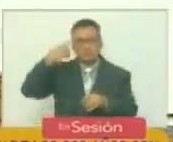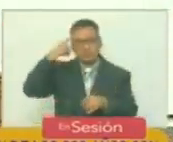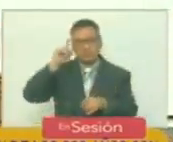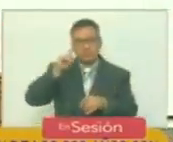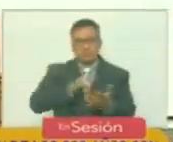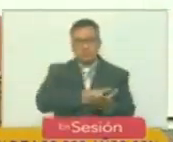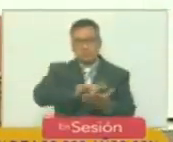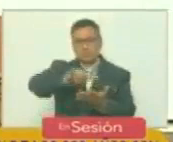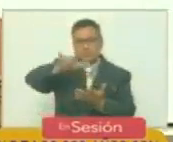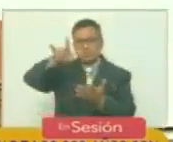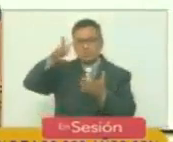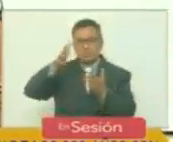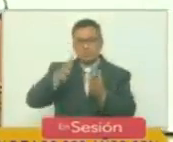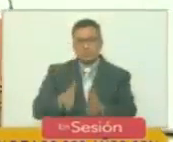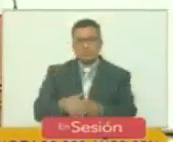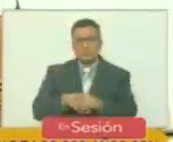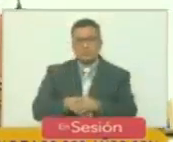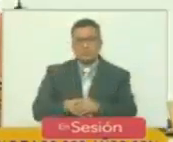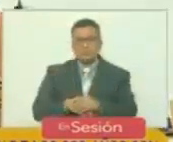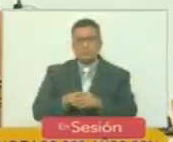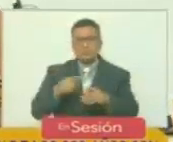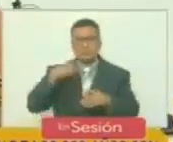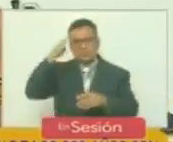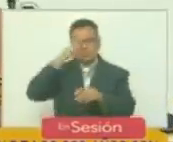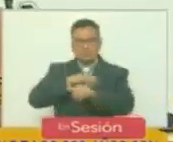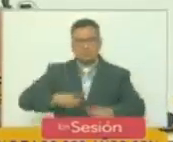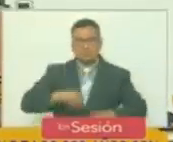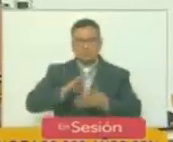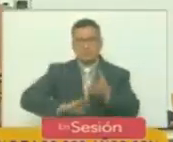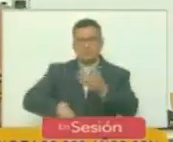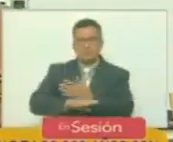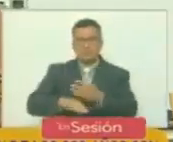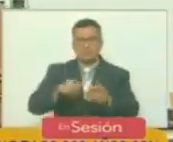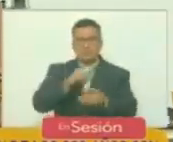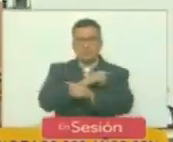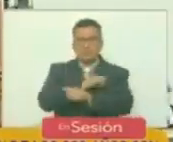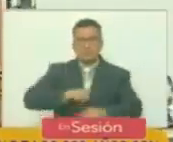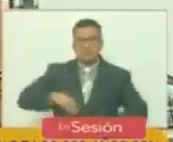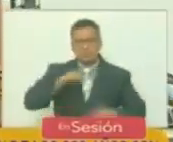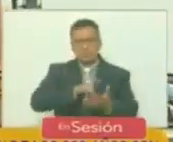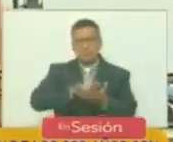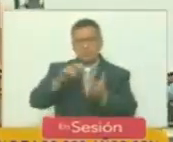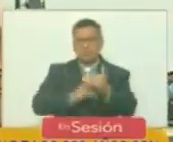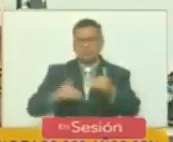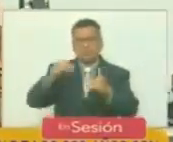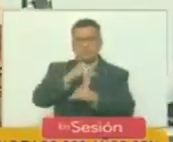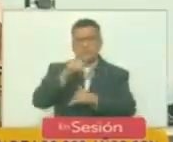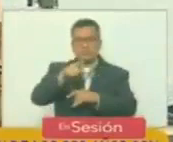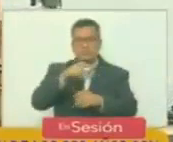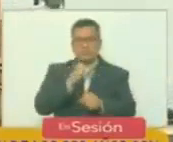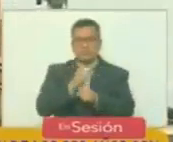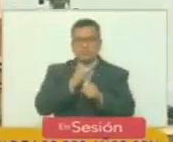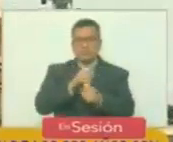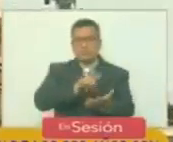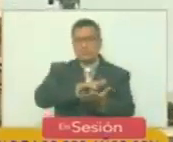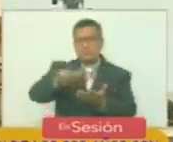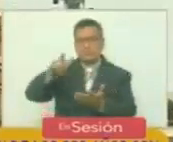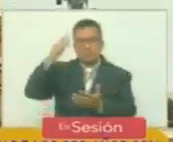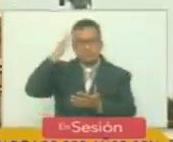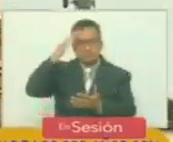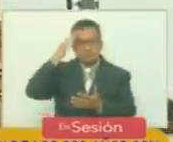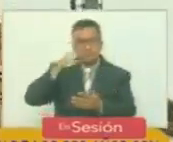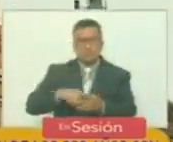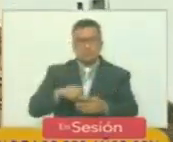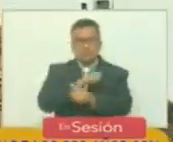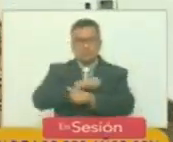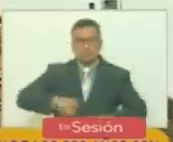aviador un minuto diputado soy teniente coronel retirado de la fuerza aérea reconozco la superioridad aérea en el empleo aéreo he de reconocer